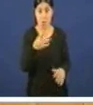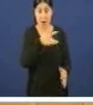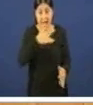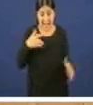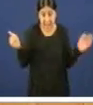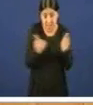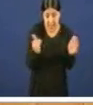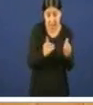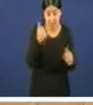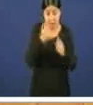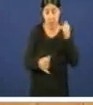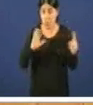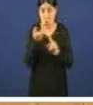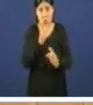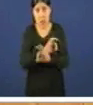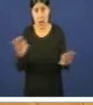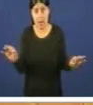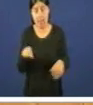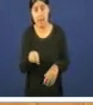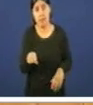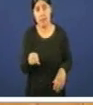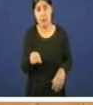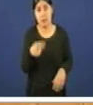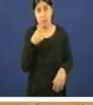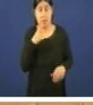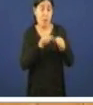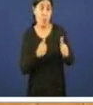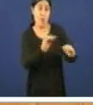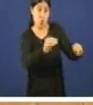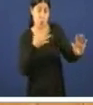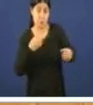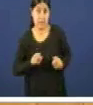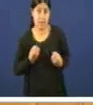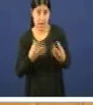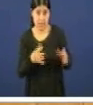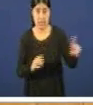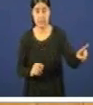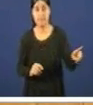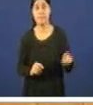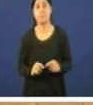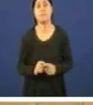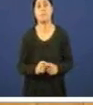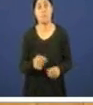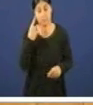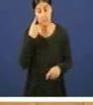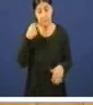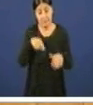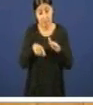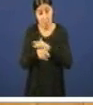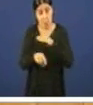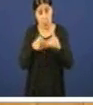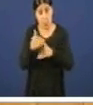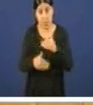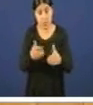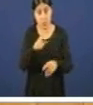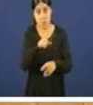se vai a ninguna parte nesta forma que ten el de expresarse e mirade neste proceso contaron